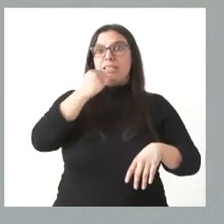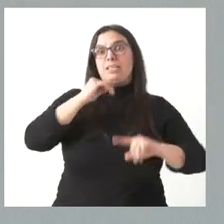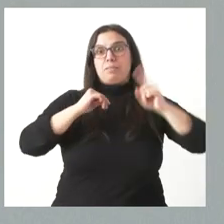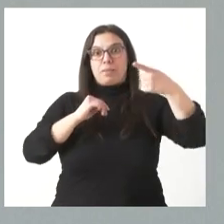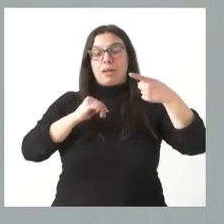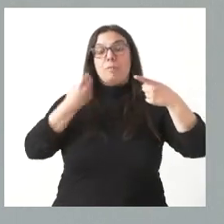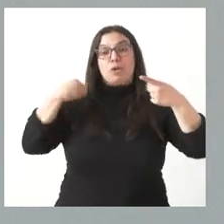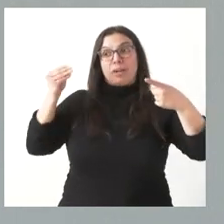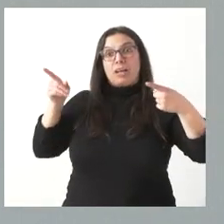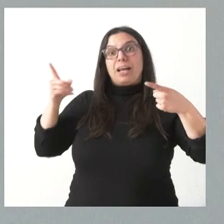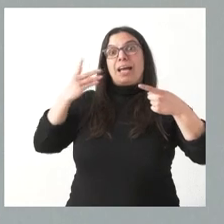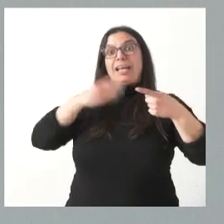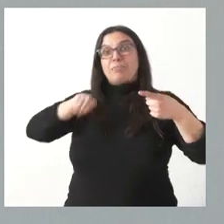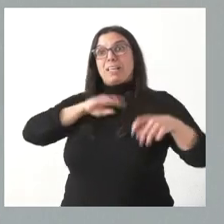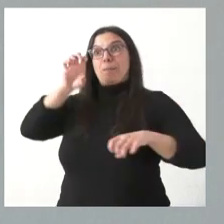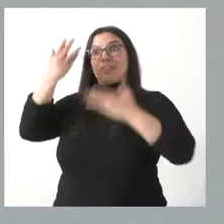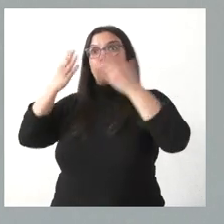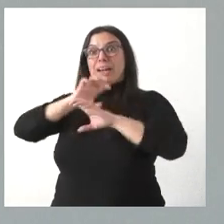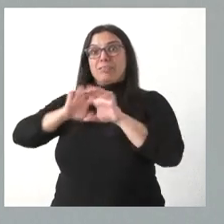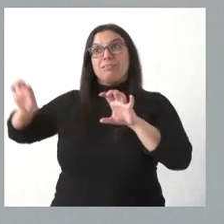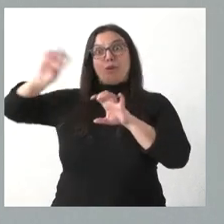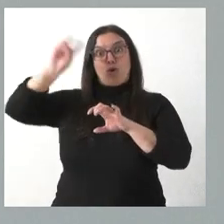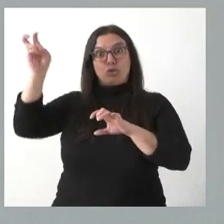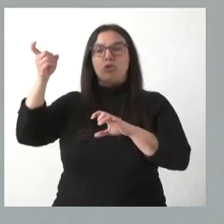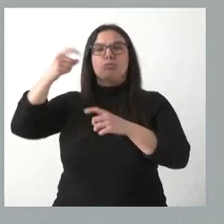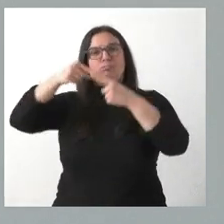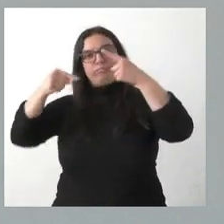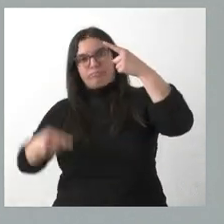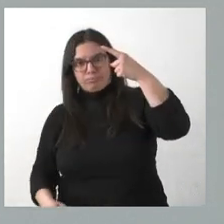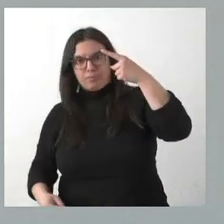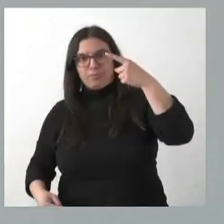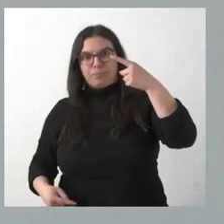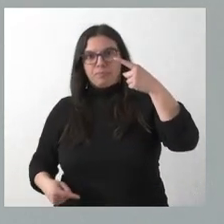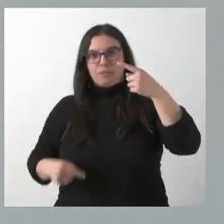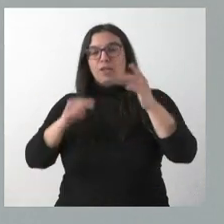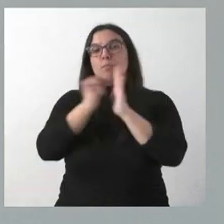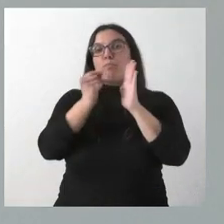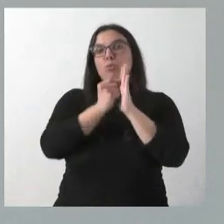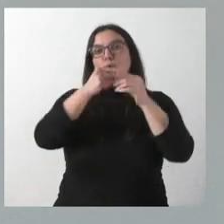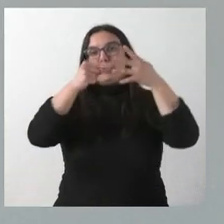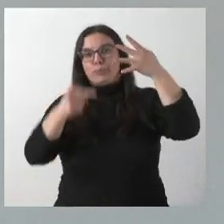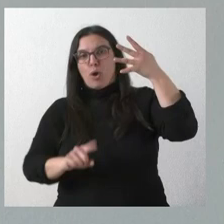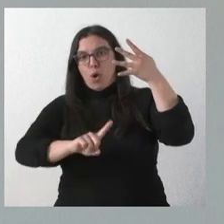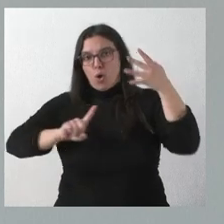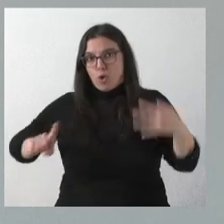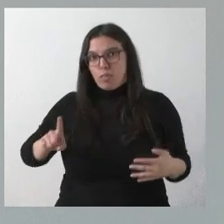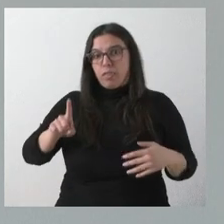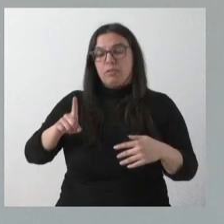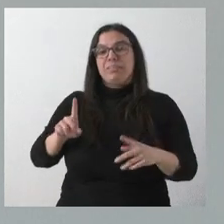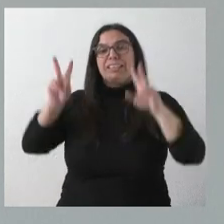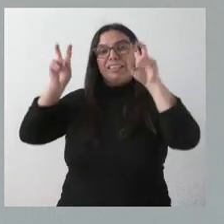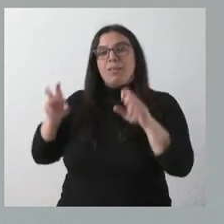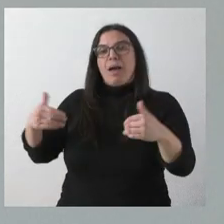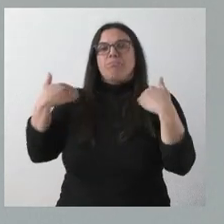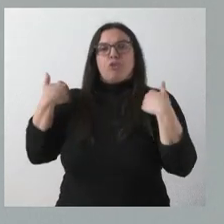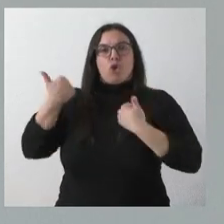de lo que le ha ocurrido a España como país. España ha perdido en estos últimos tiempos 11 puntos en los términos de competitividad fiscal,